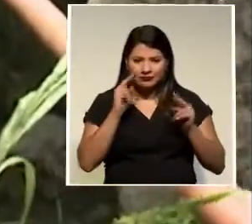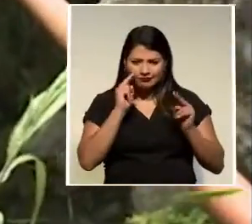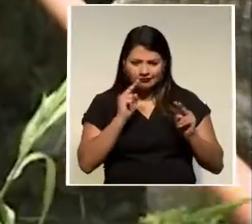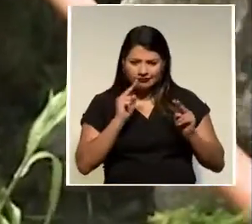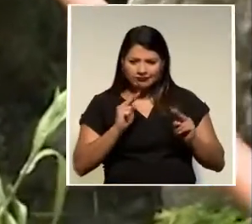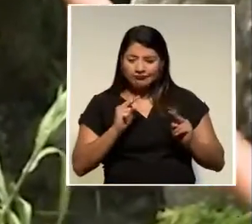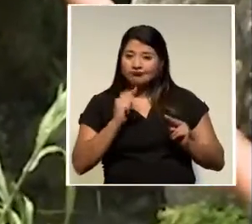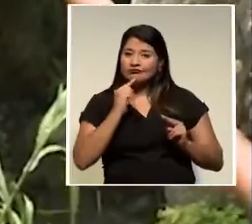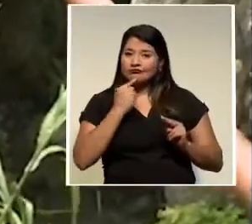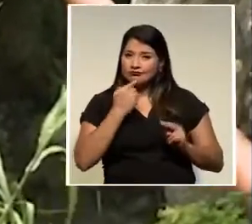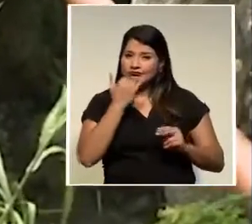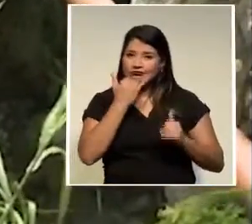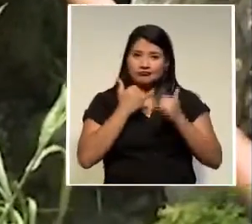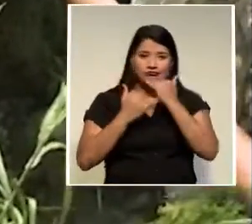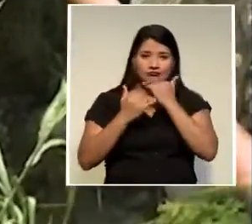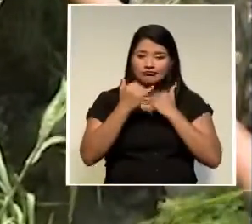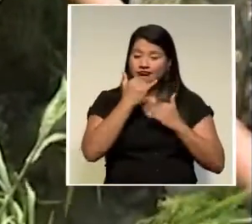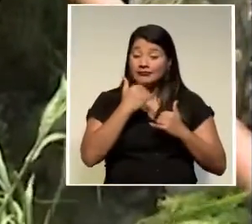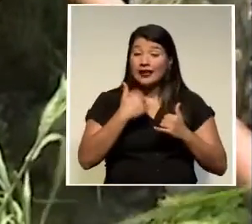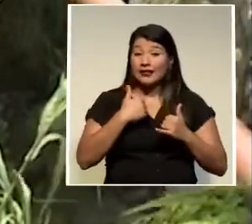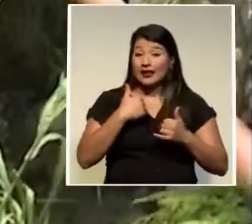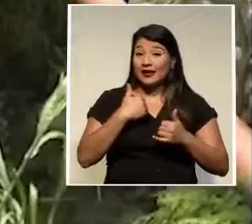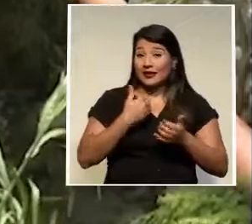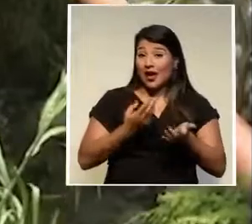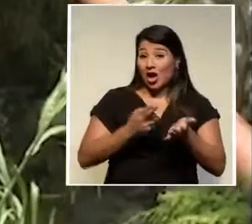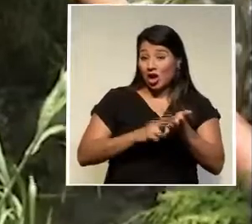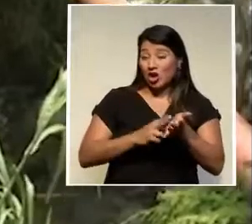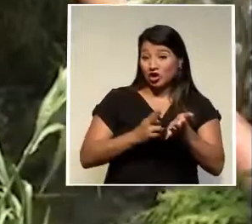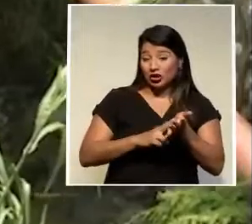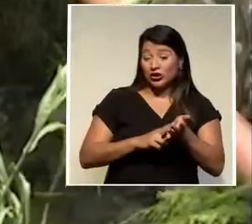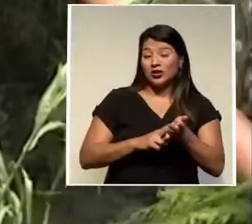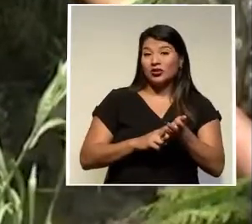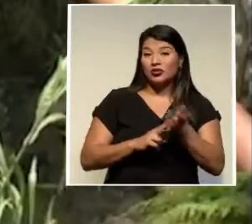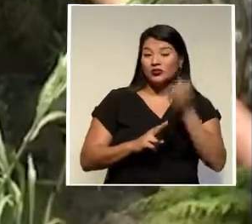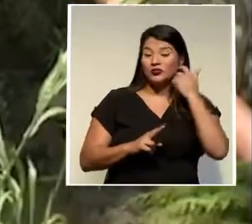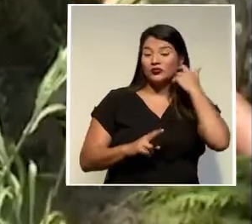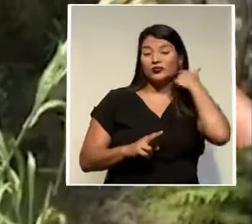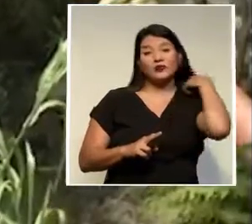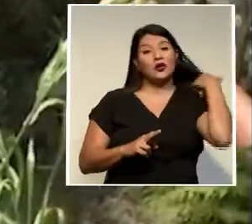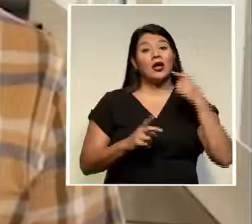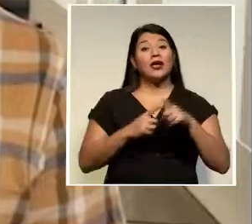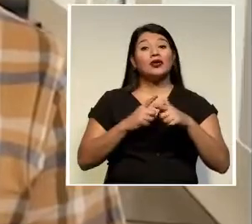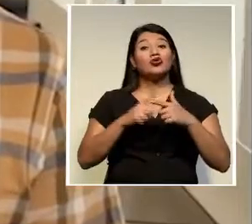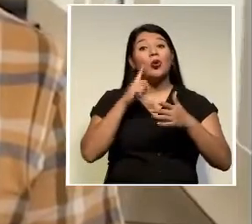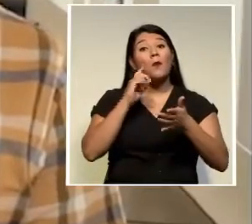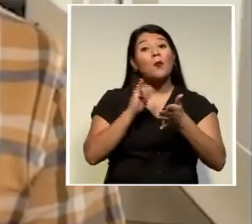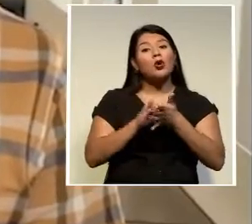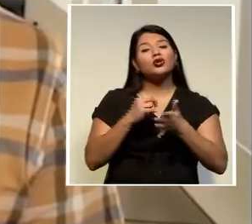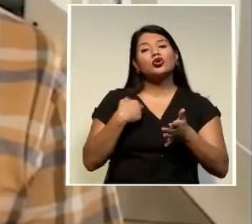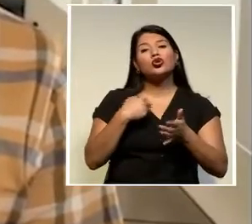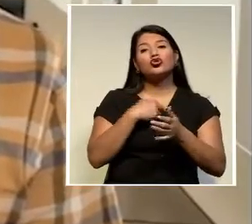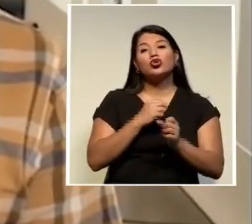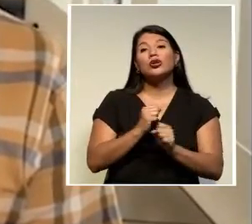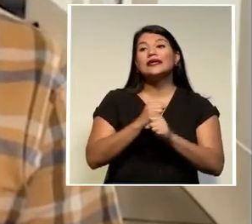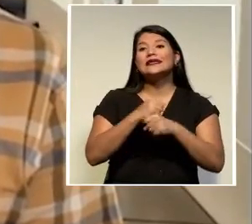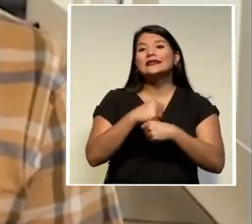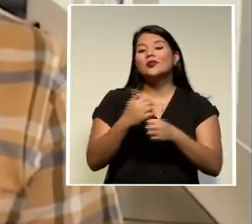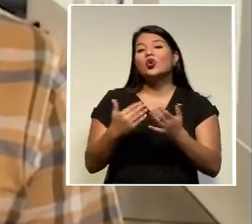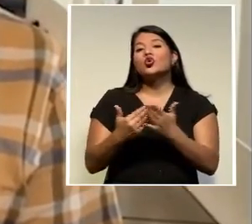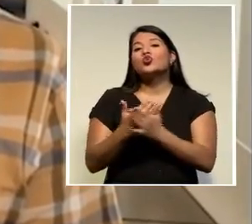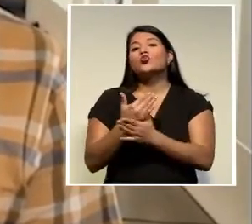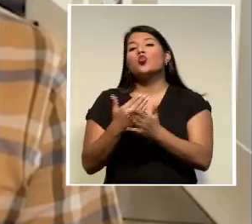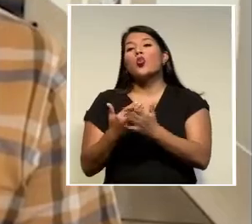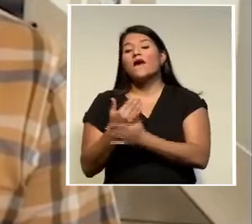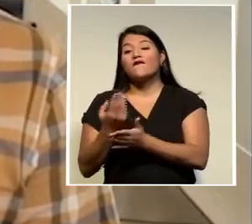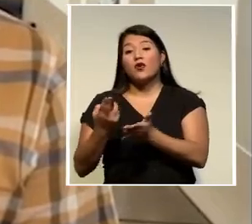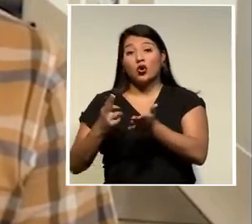deficiencias en el cartel de licitación que había dejado la administración anterior. Por lo tanto, hicimos una renovación del cartel,